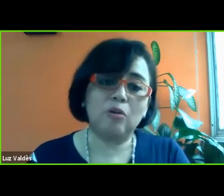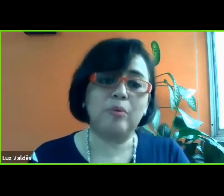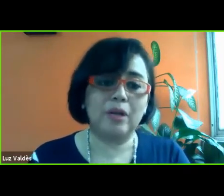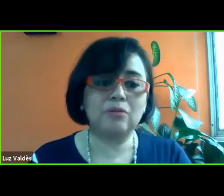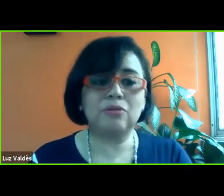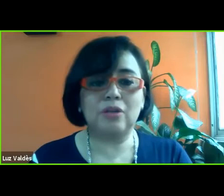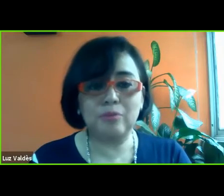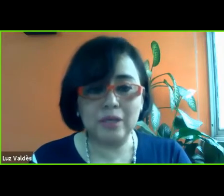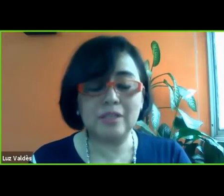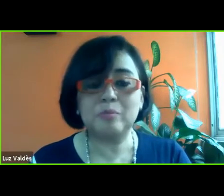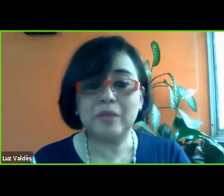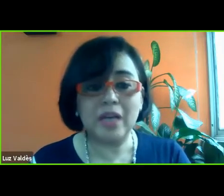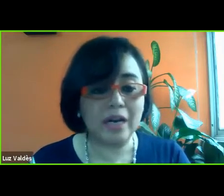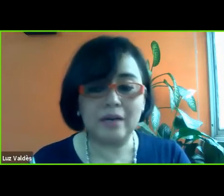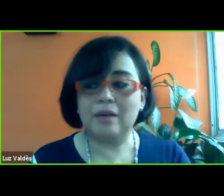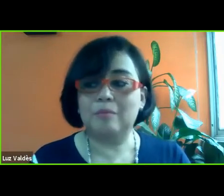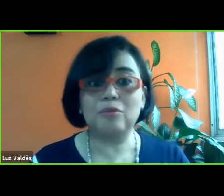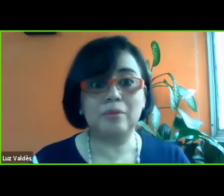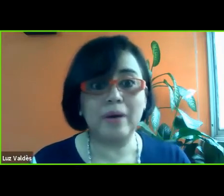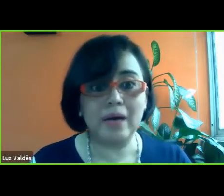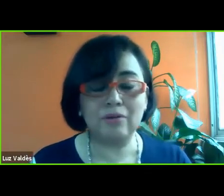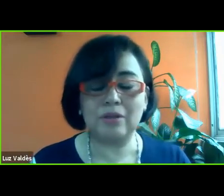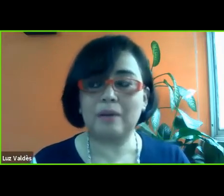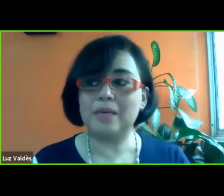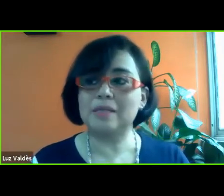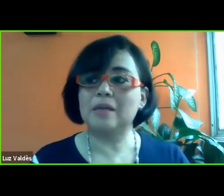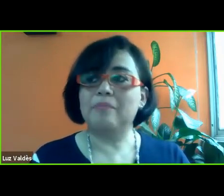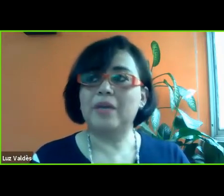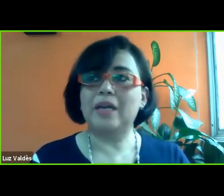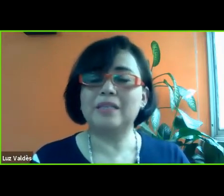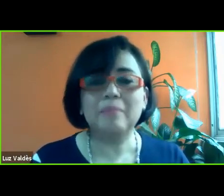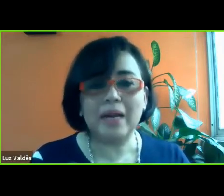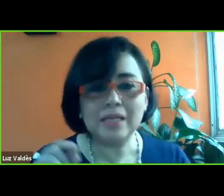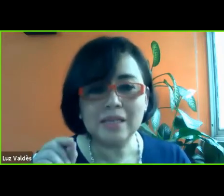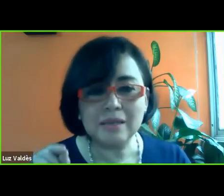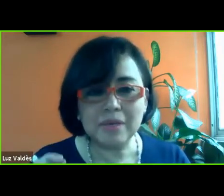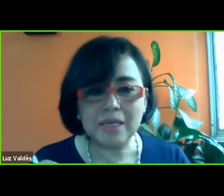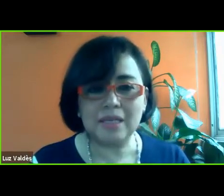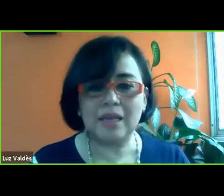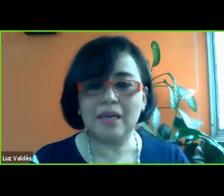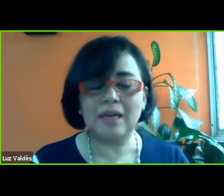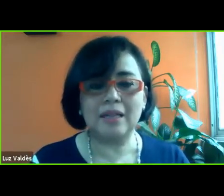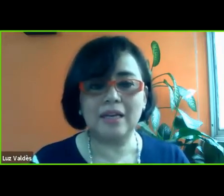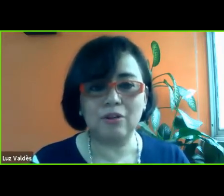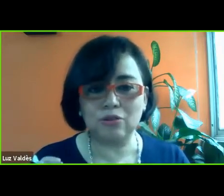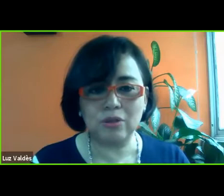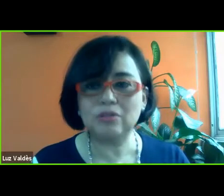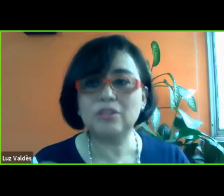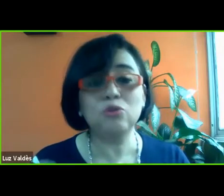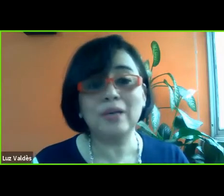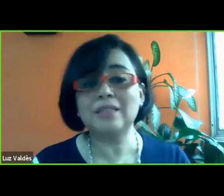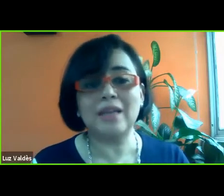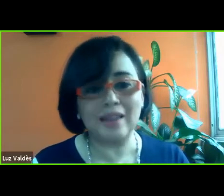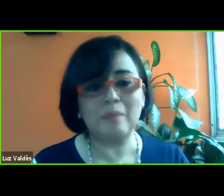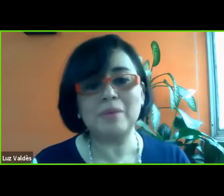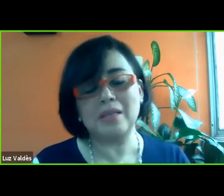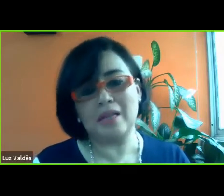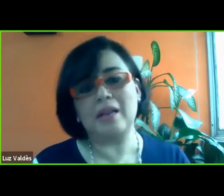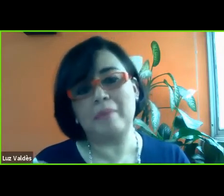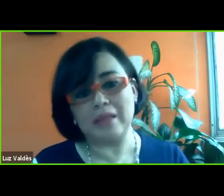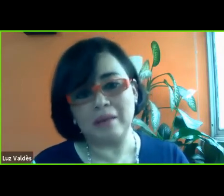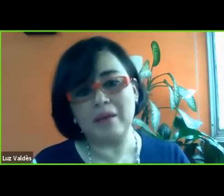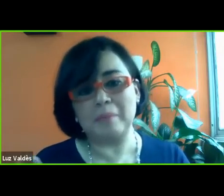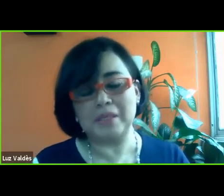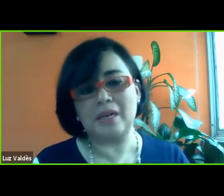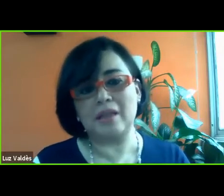si en algo puede contribuir, inspirar, motivar o tal vez, eh, sembrar esta semillita de que, de que los sueños nunca es tarde a pesar